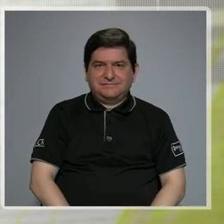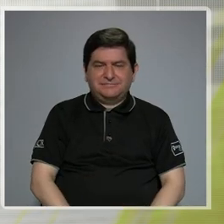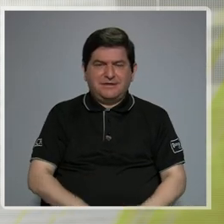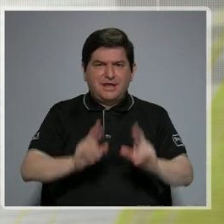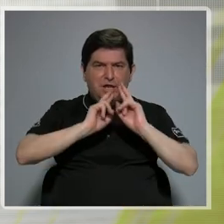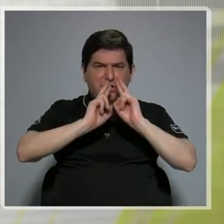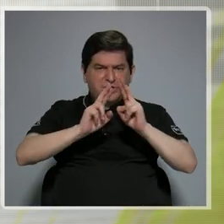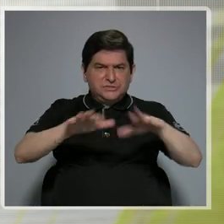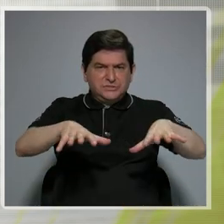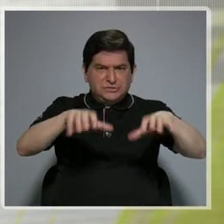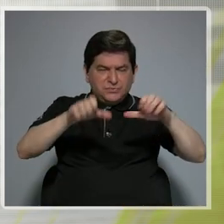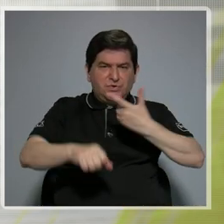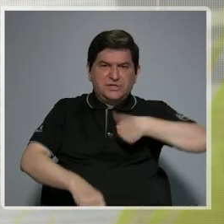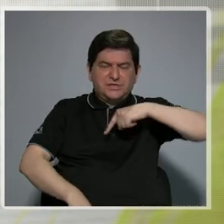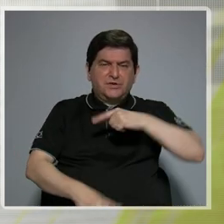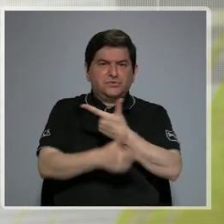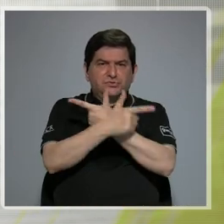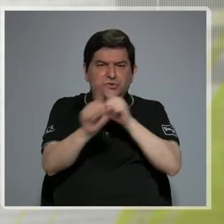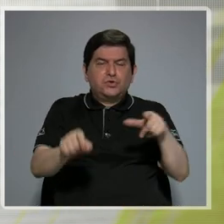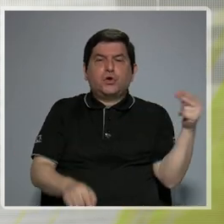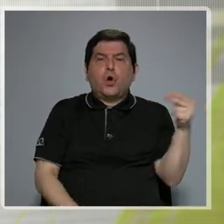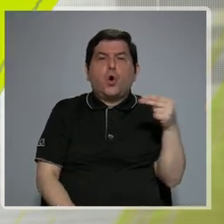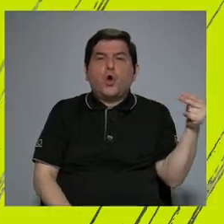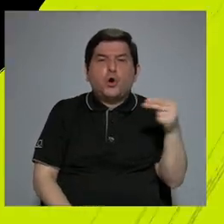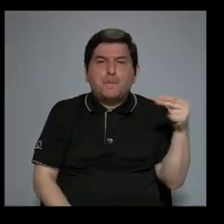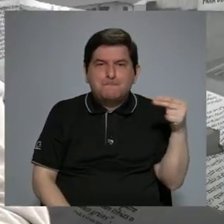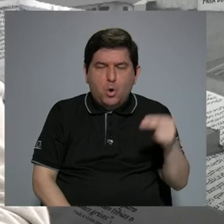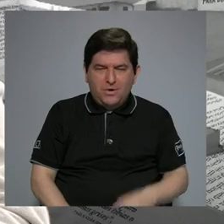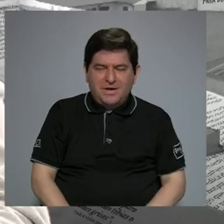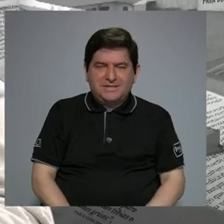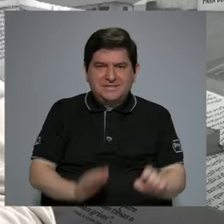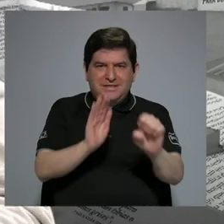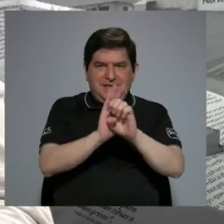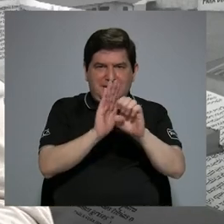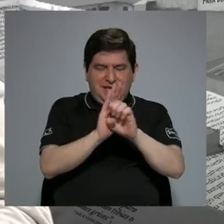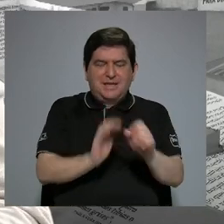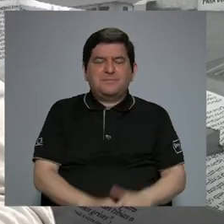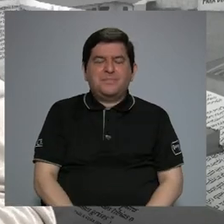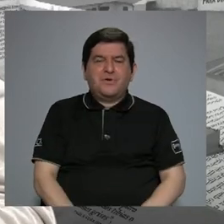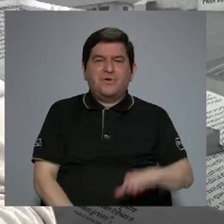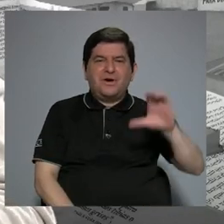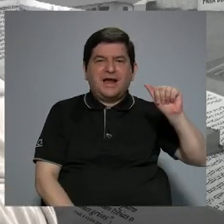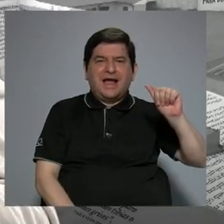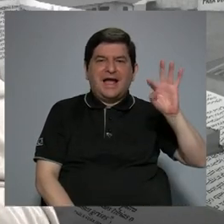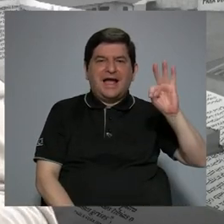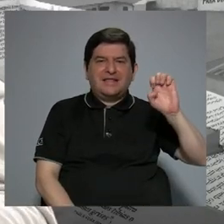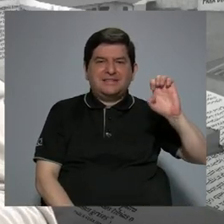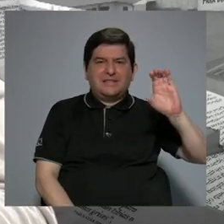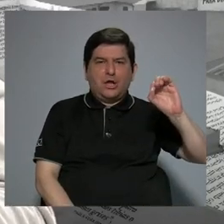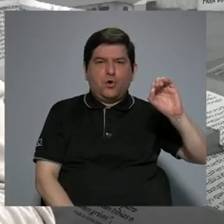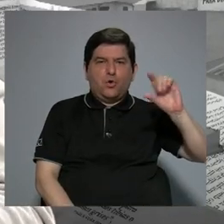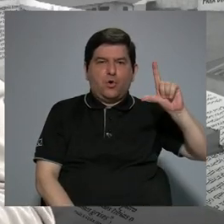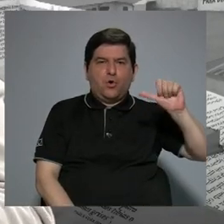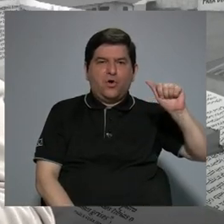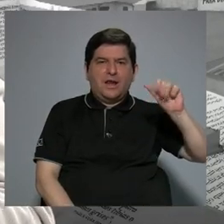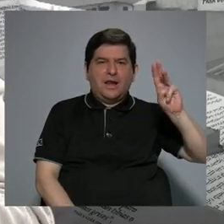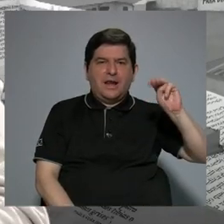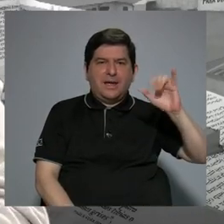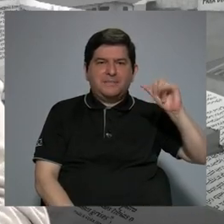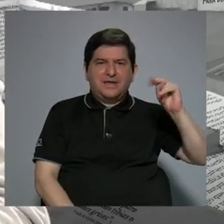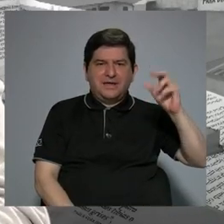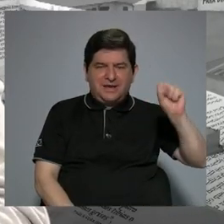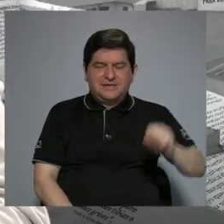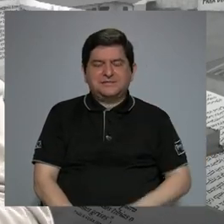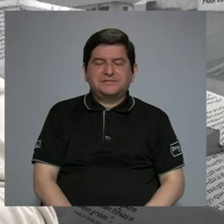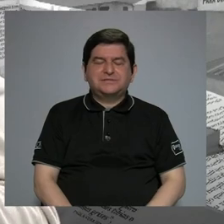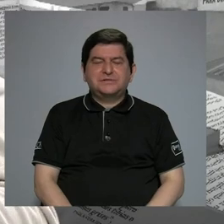respuesta al estrés nosotros liberamos hormonas, como por ejemplo las catecolaminas, cortisol, bueno cortisol es un